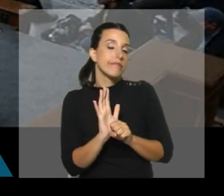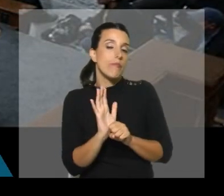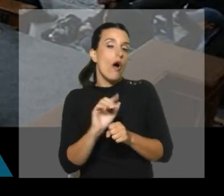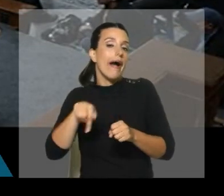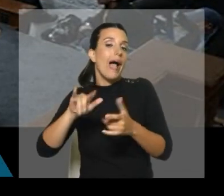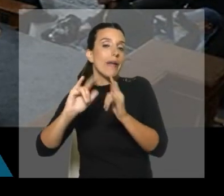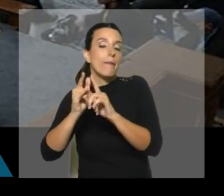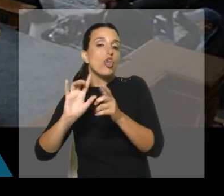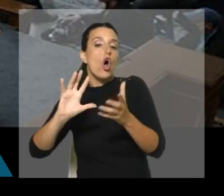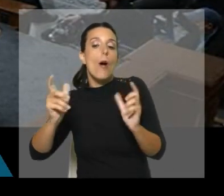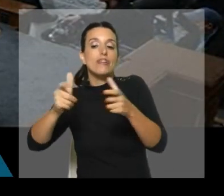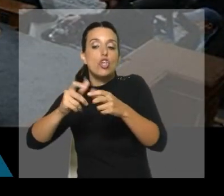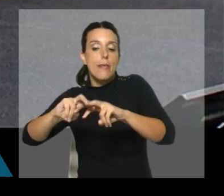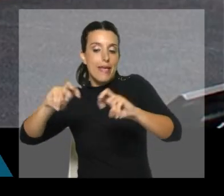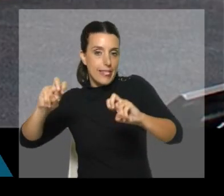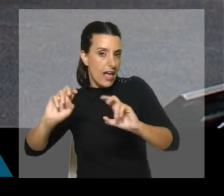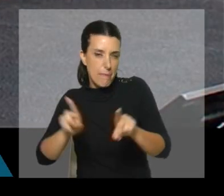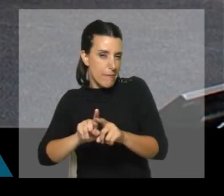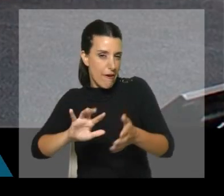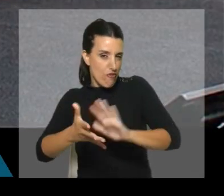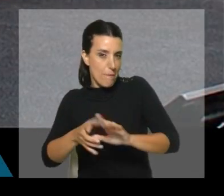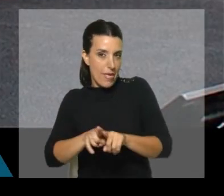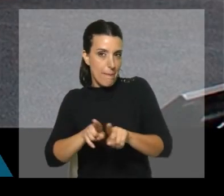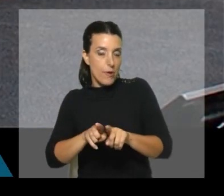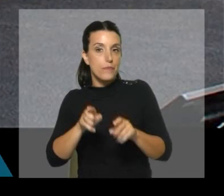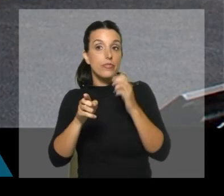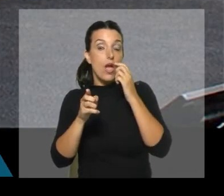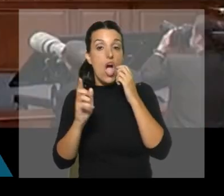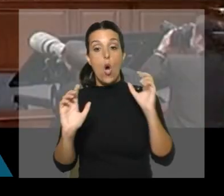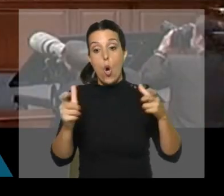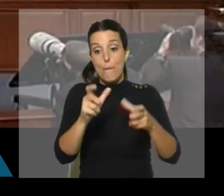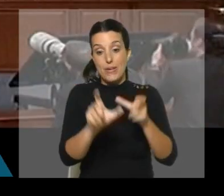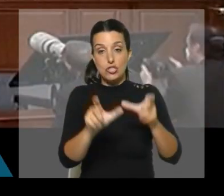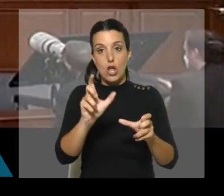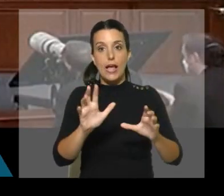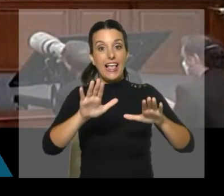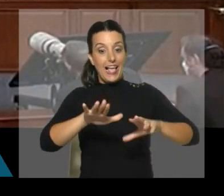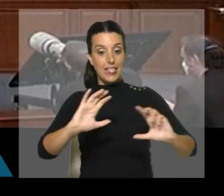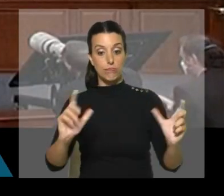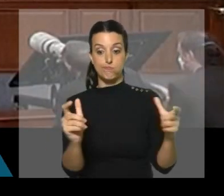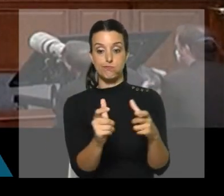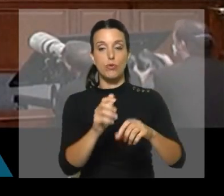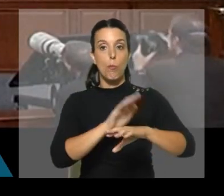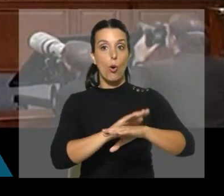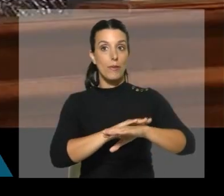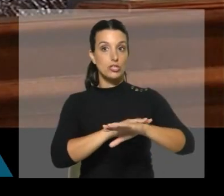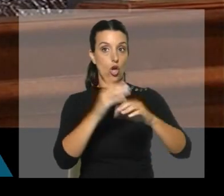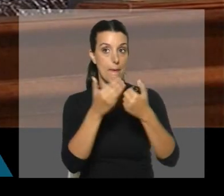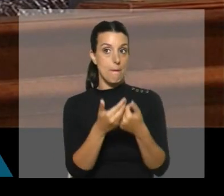Parlamento. Es un organismo que se instala o una instancia que se